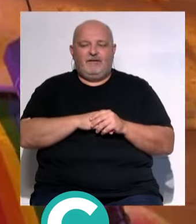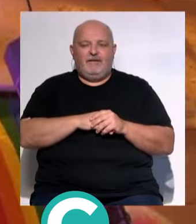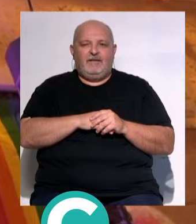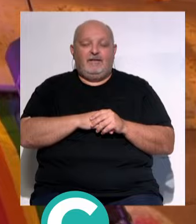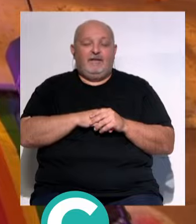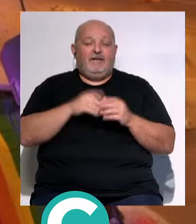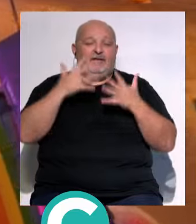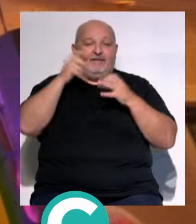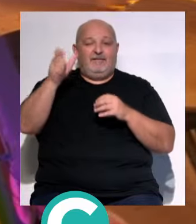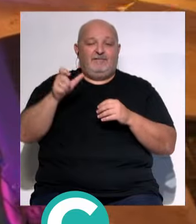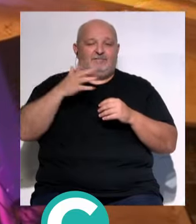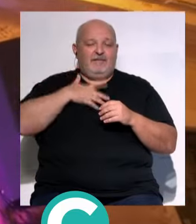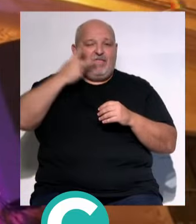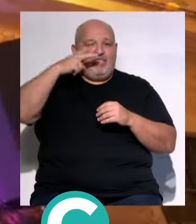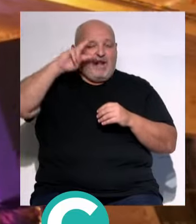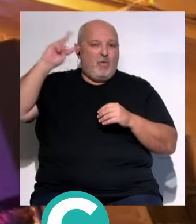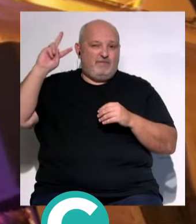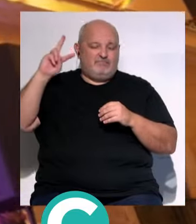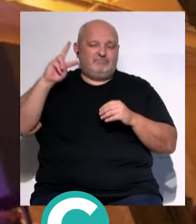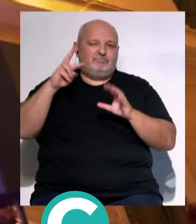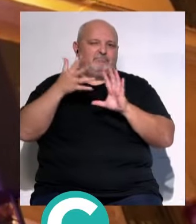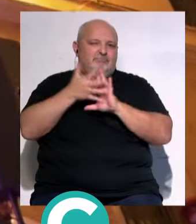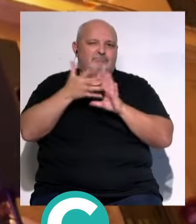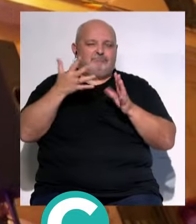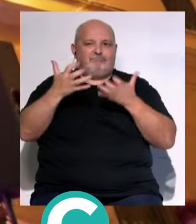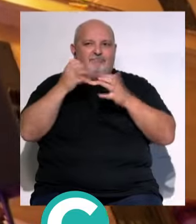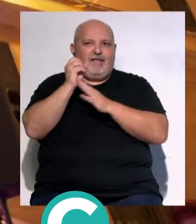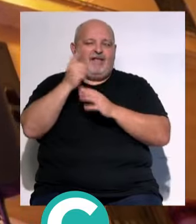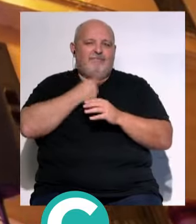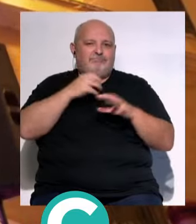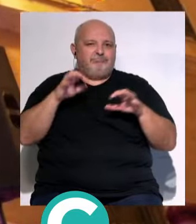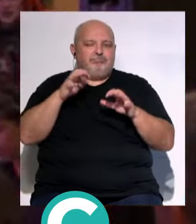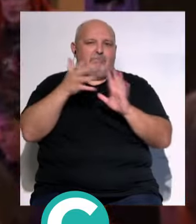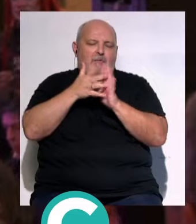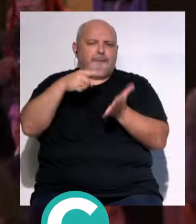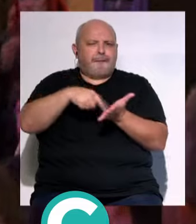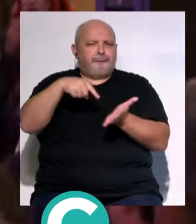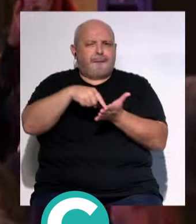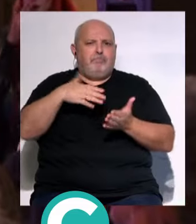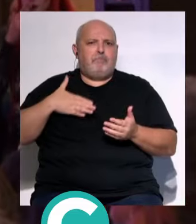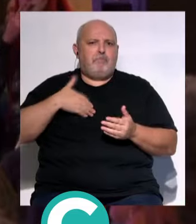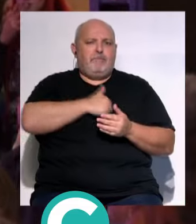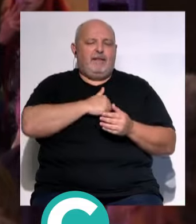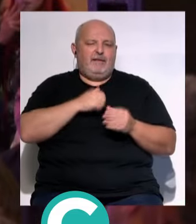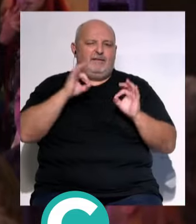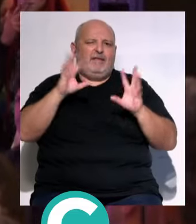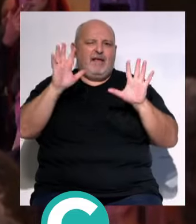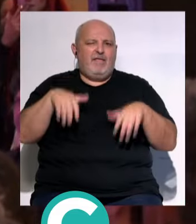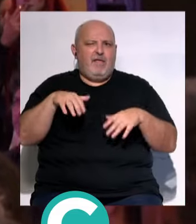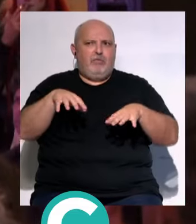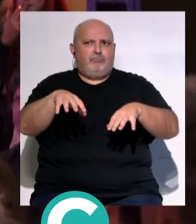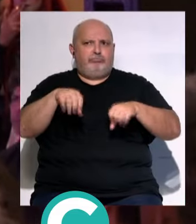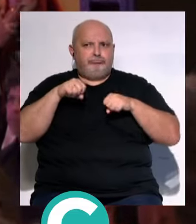La destacada drag queen... ofreció un discurso cargado... ...de emociones y reivindicaciones... ...señaló el papel de Cádiz... ...como ciudad